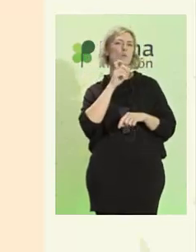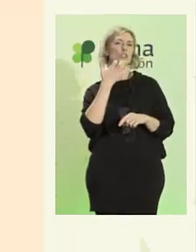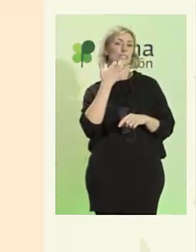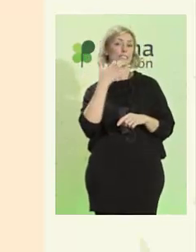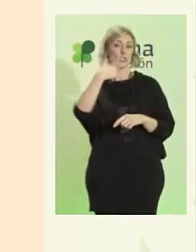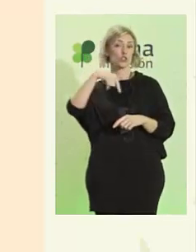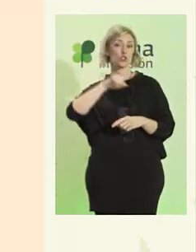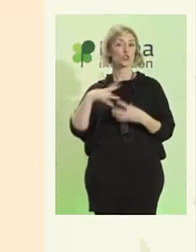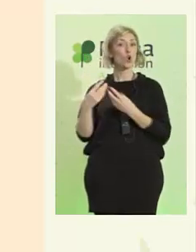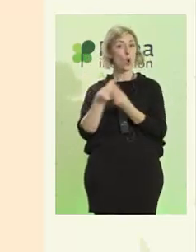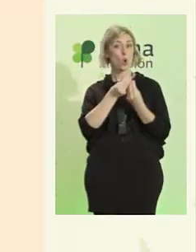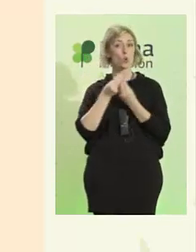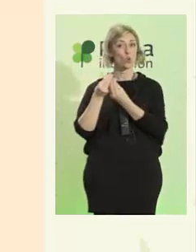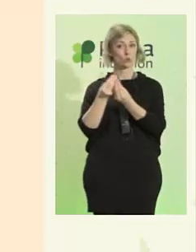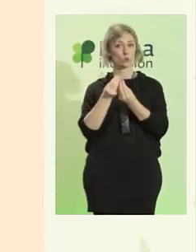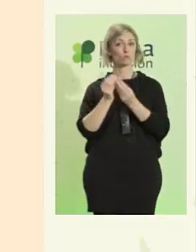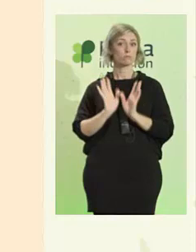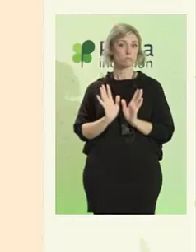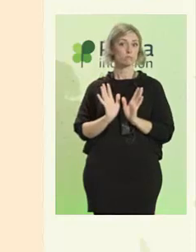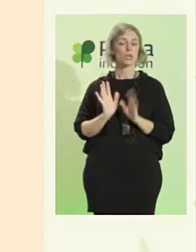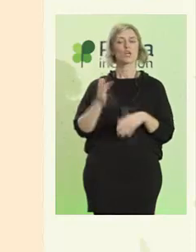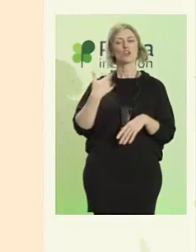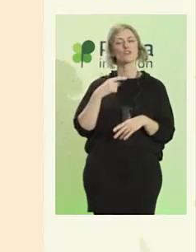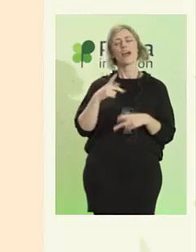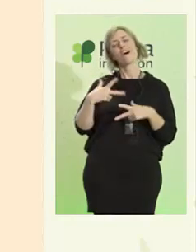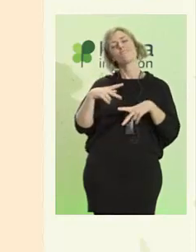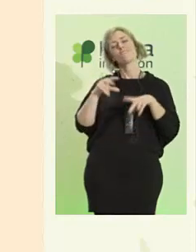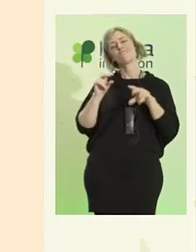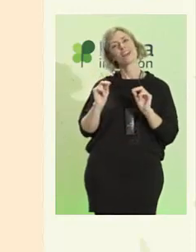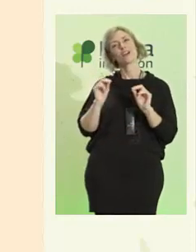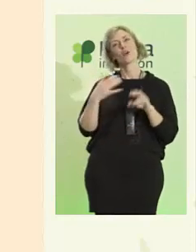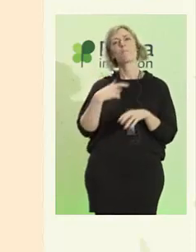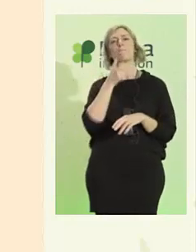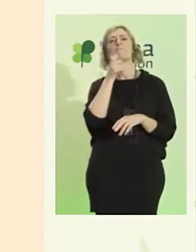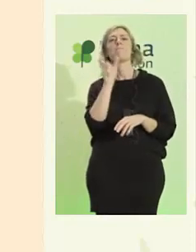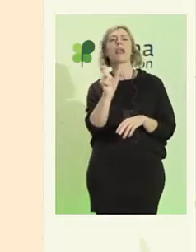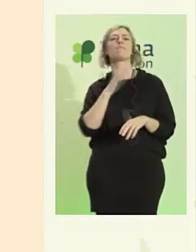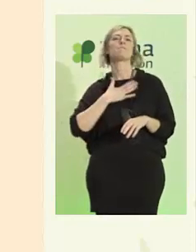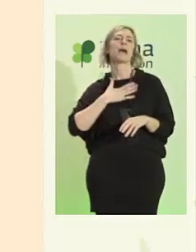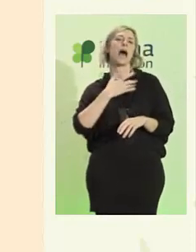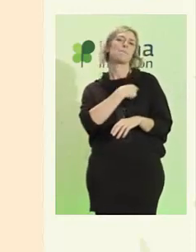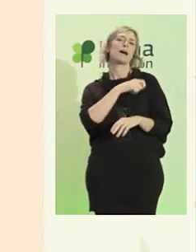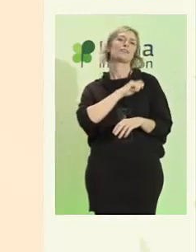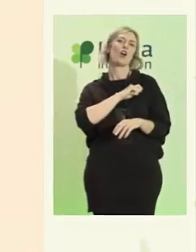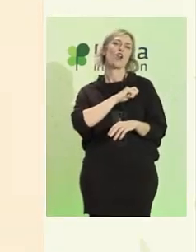con una de mis palabras en español. Vamos.